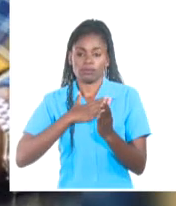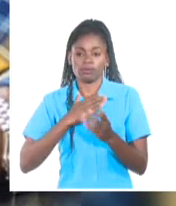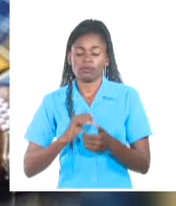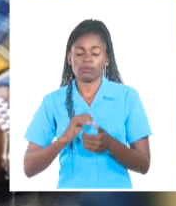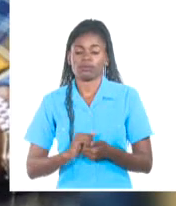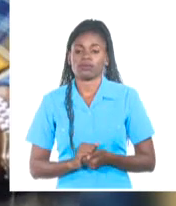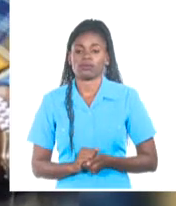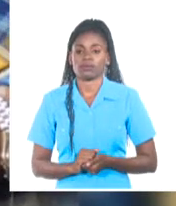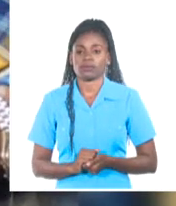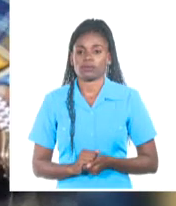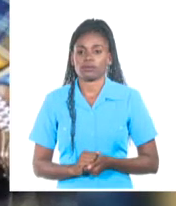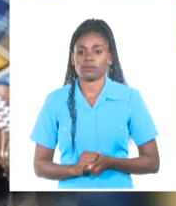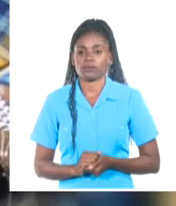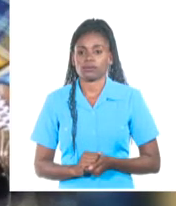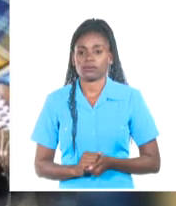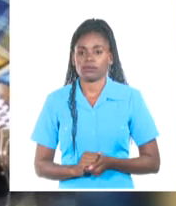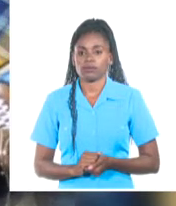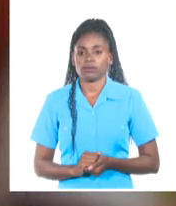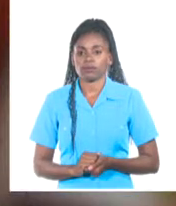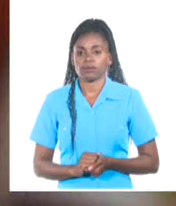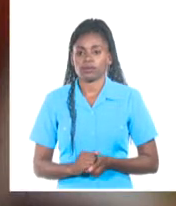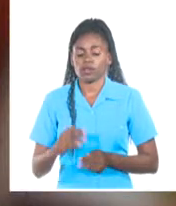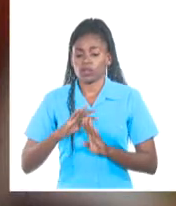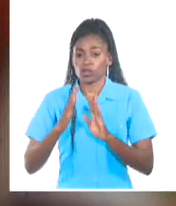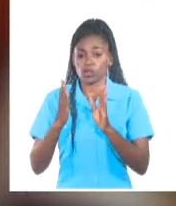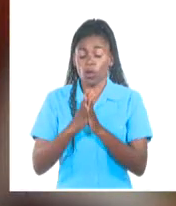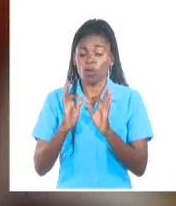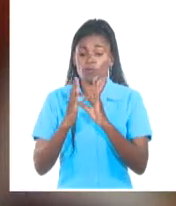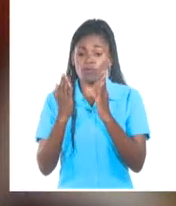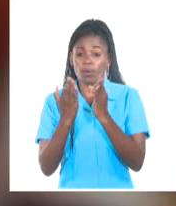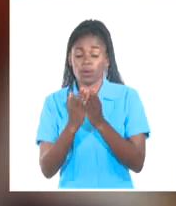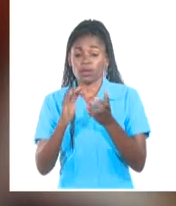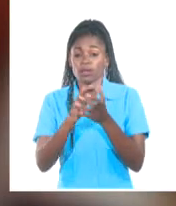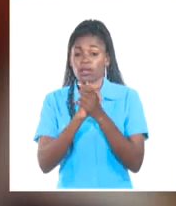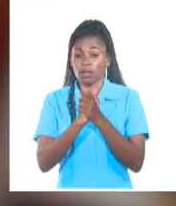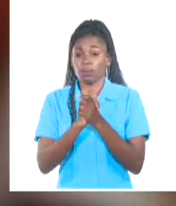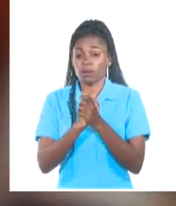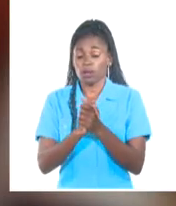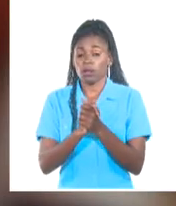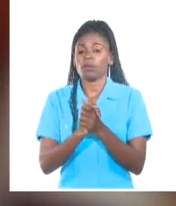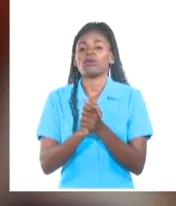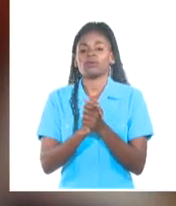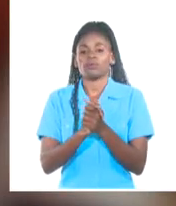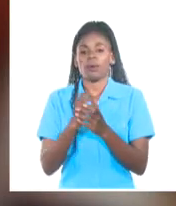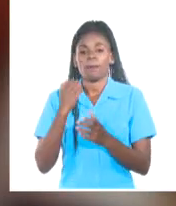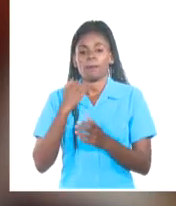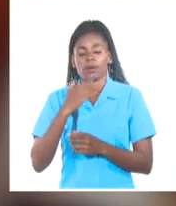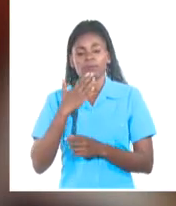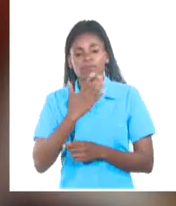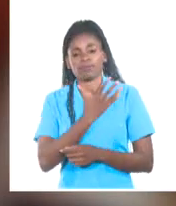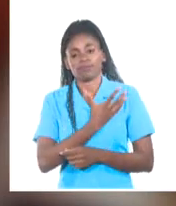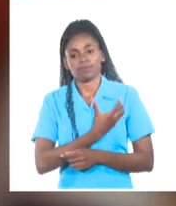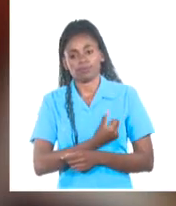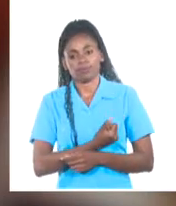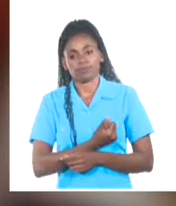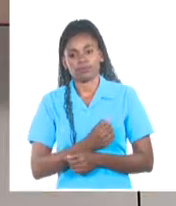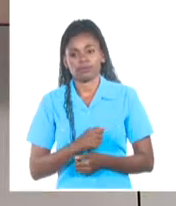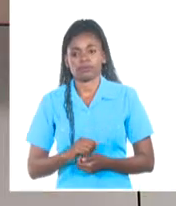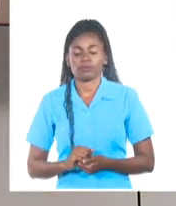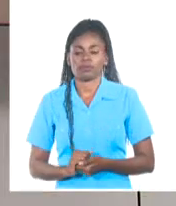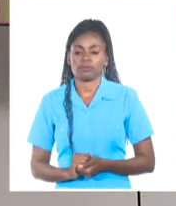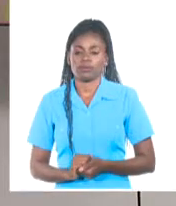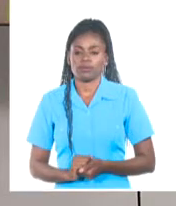culturales cubanas. Desde este espacio le transmitimos a sus familiares, amigos y discípulos nuestras más sinceras condolencias.